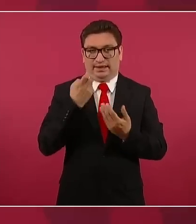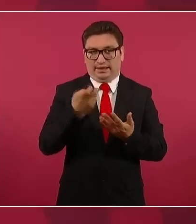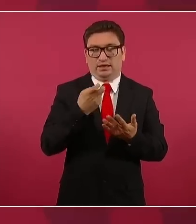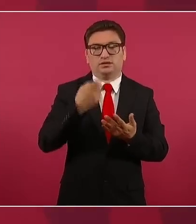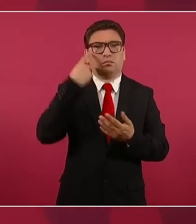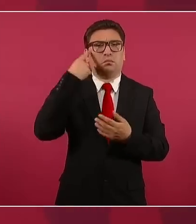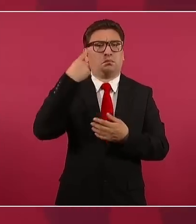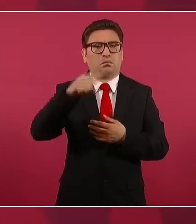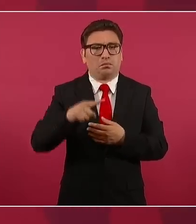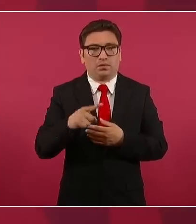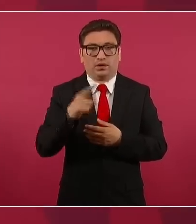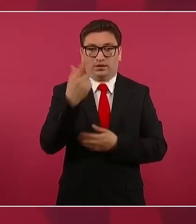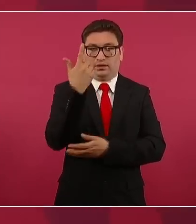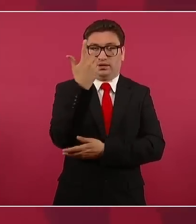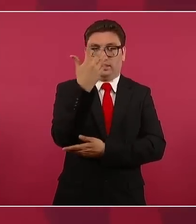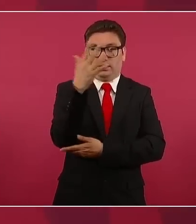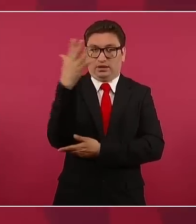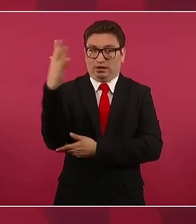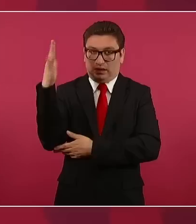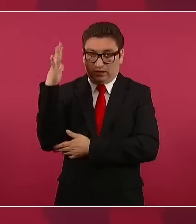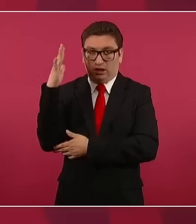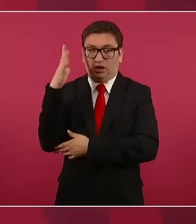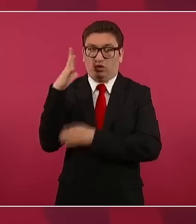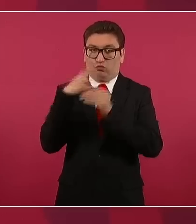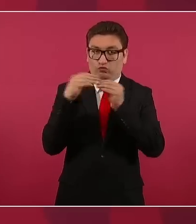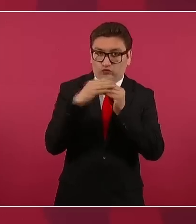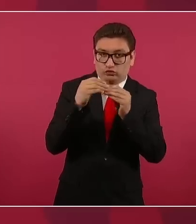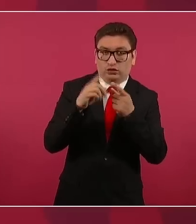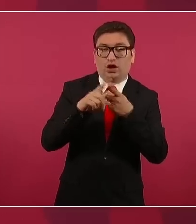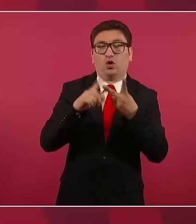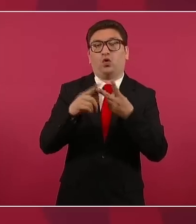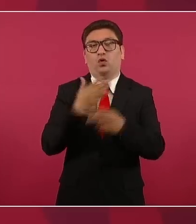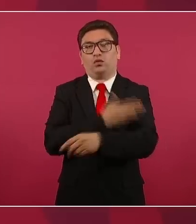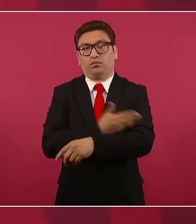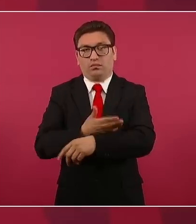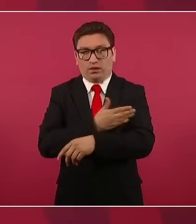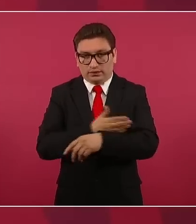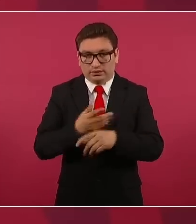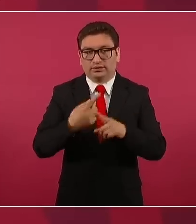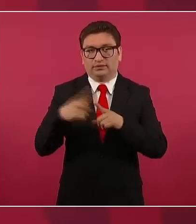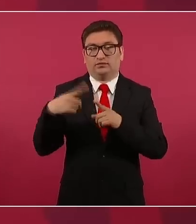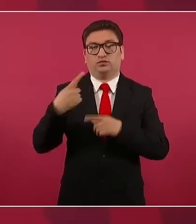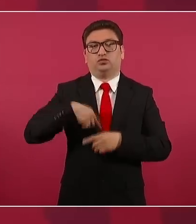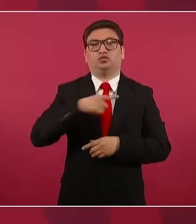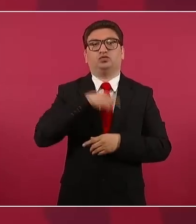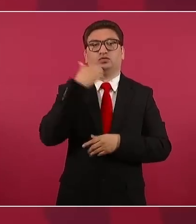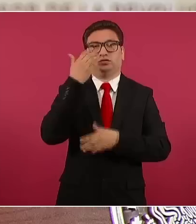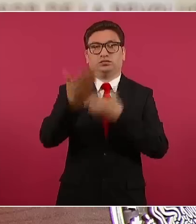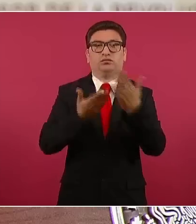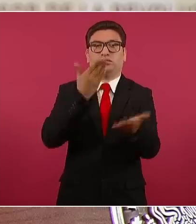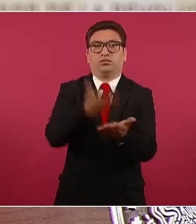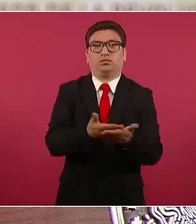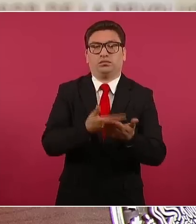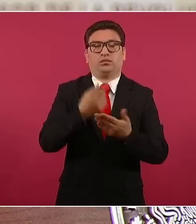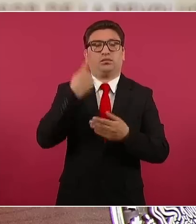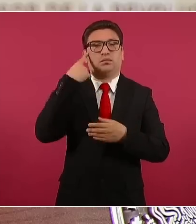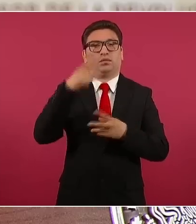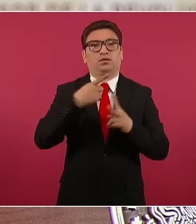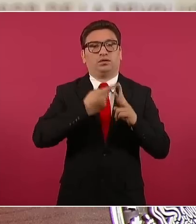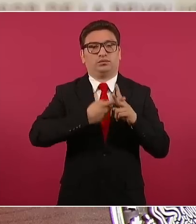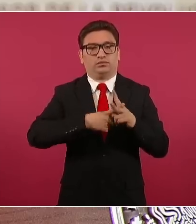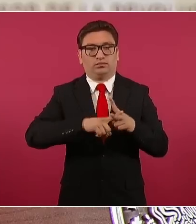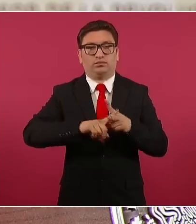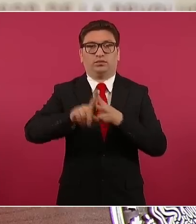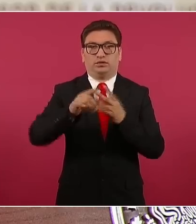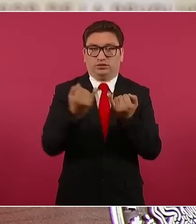árboles frutales y maderables, estamos planteando que se inicie con